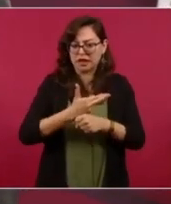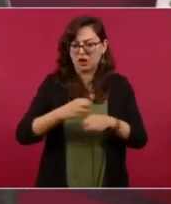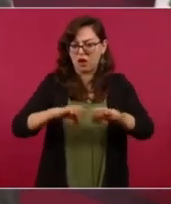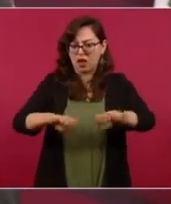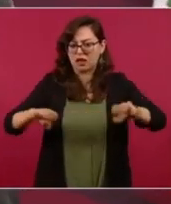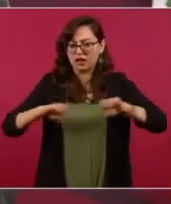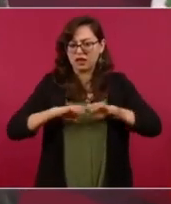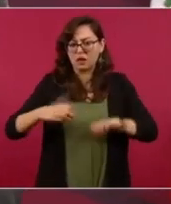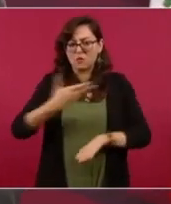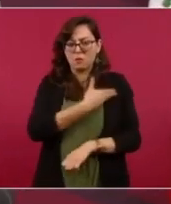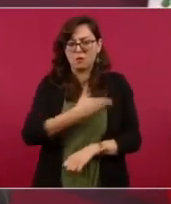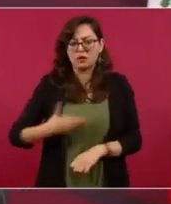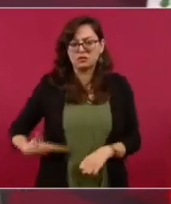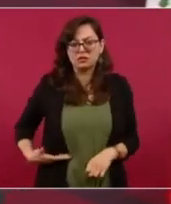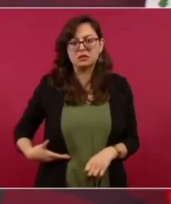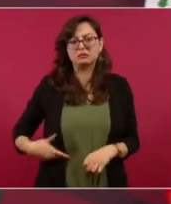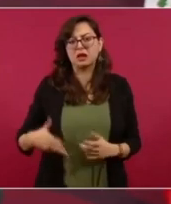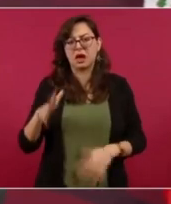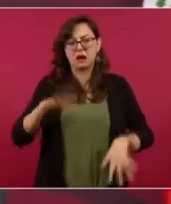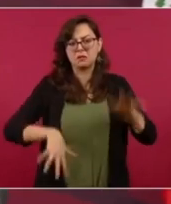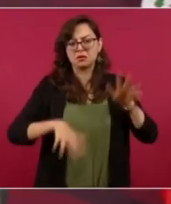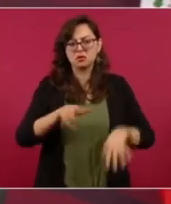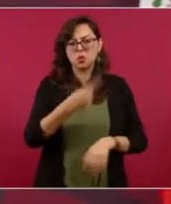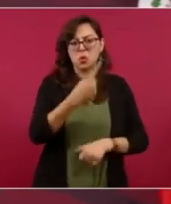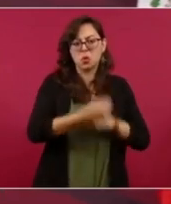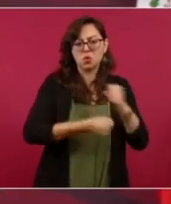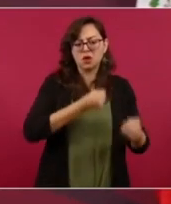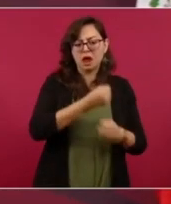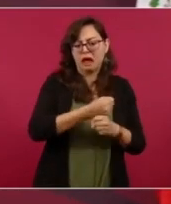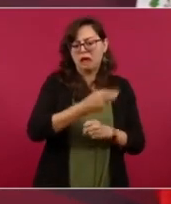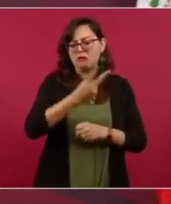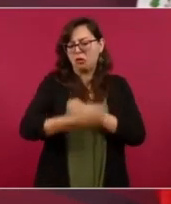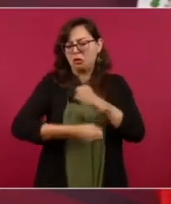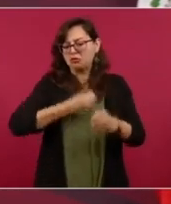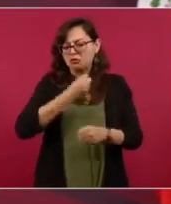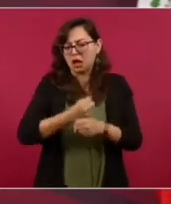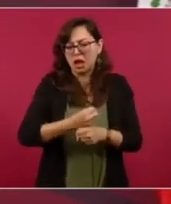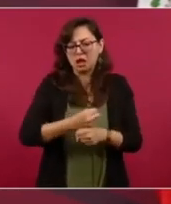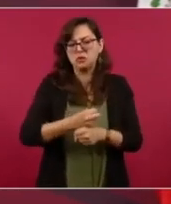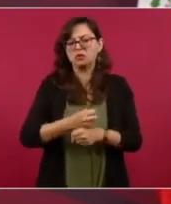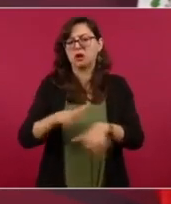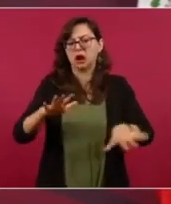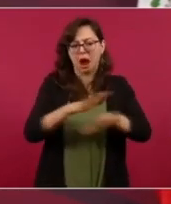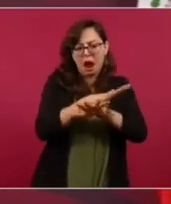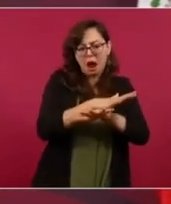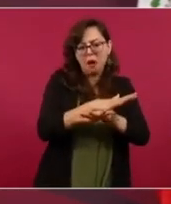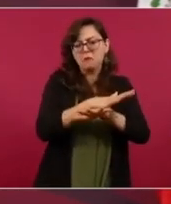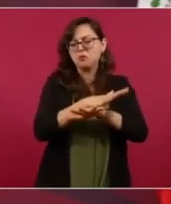este fue del principio a fin igual